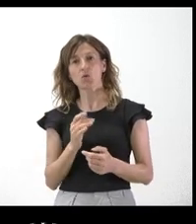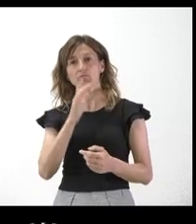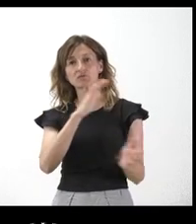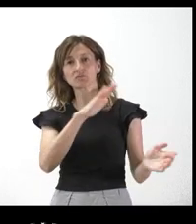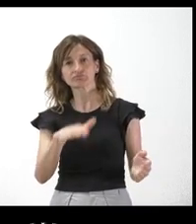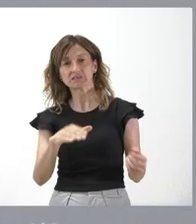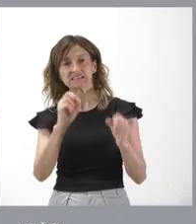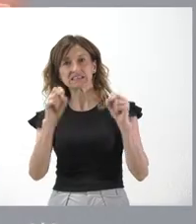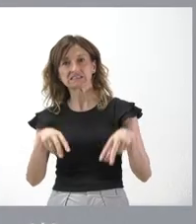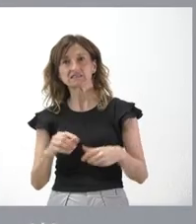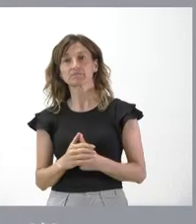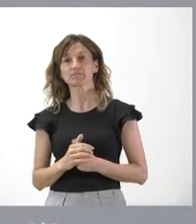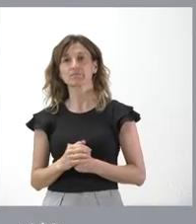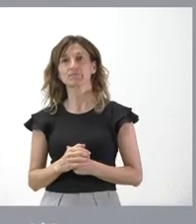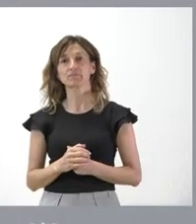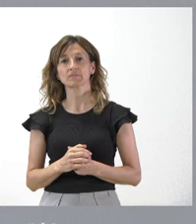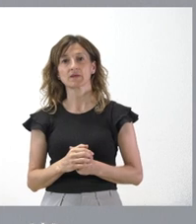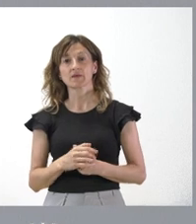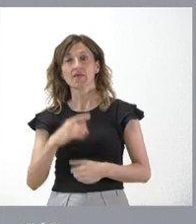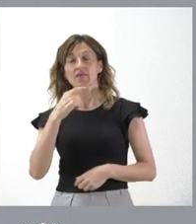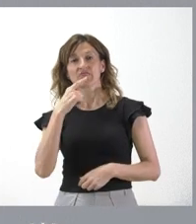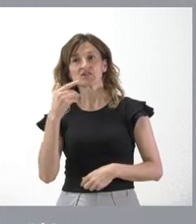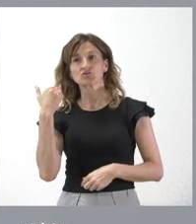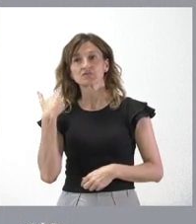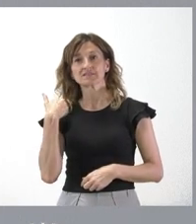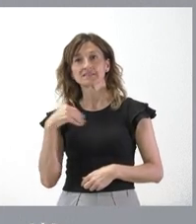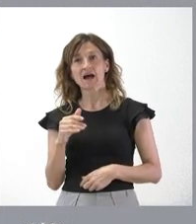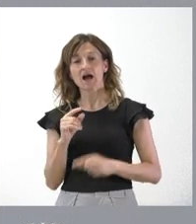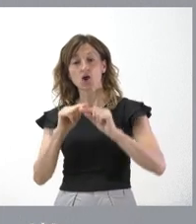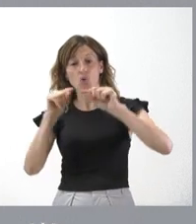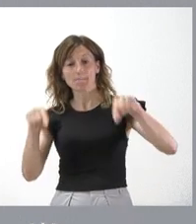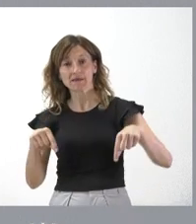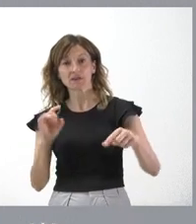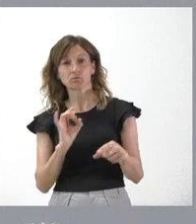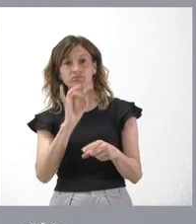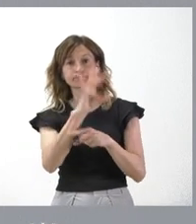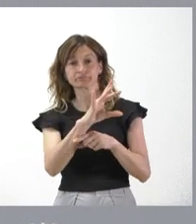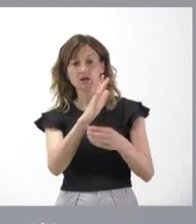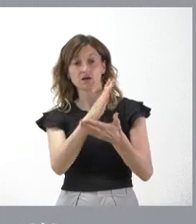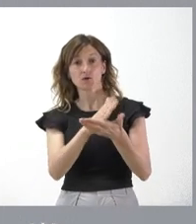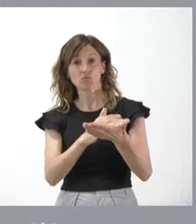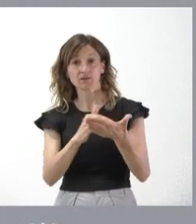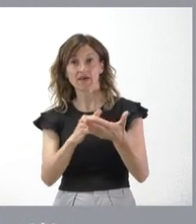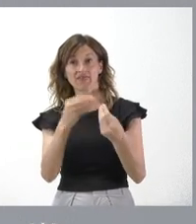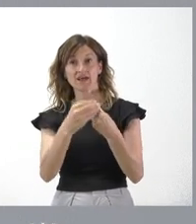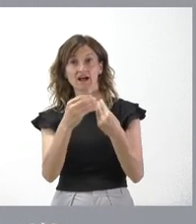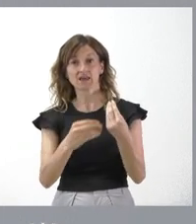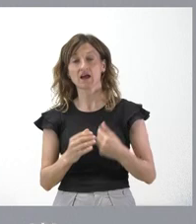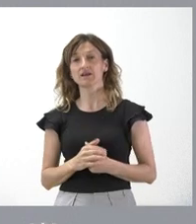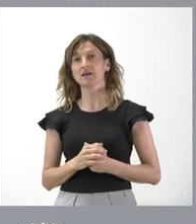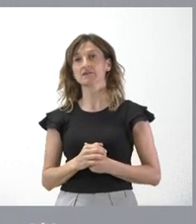niño? Nosotros, como les digo, hace tiempo que ya hemos enviado ese convenio a la comunidad de Canarias y es verdad que la